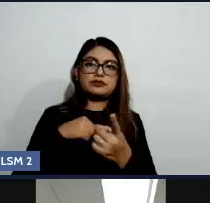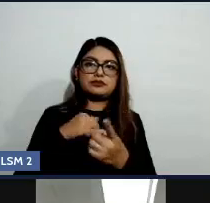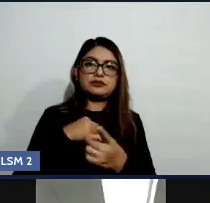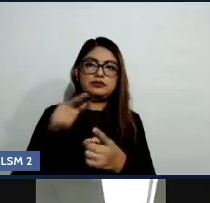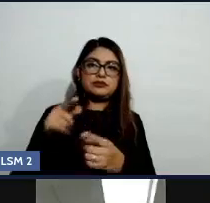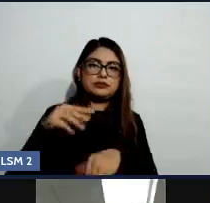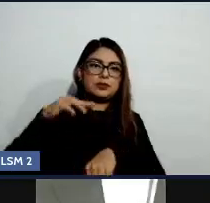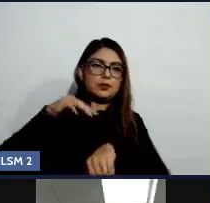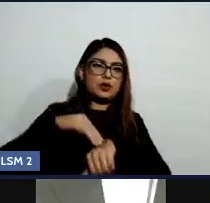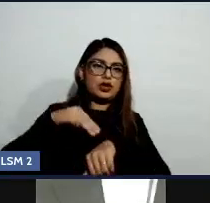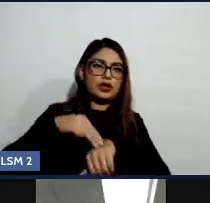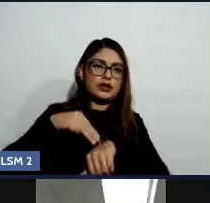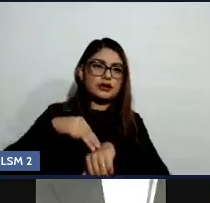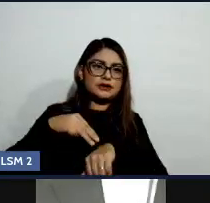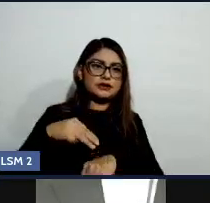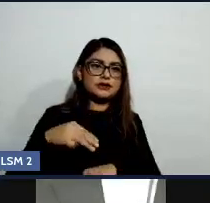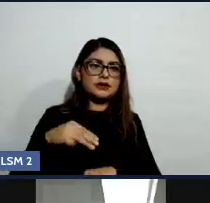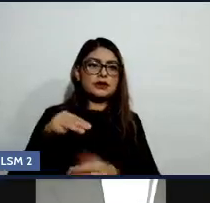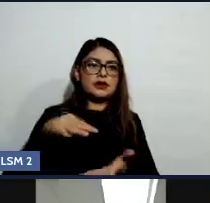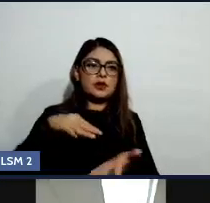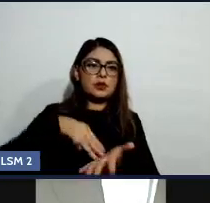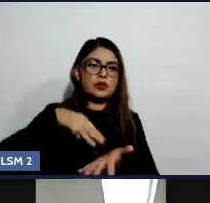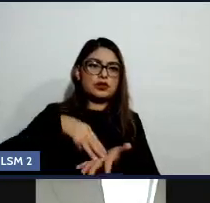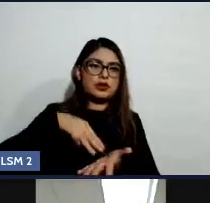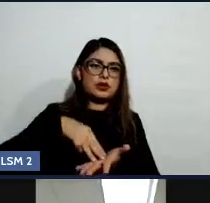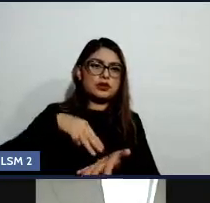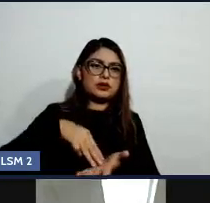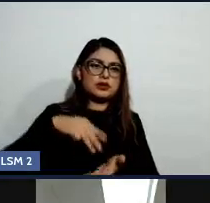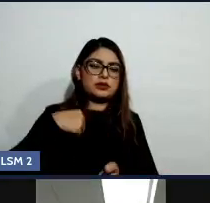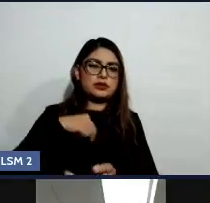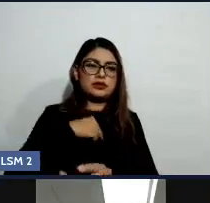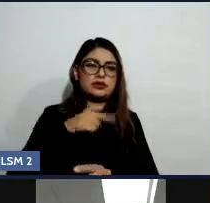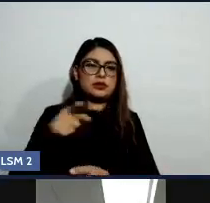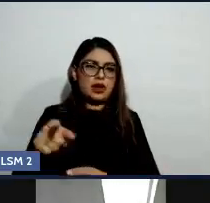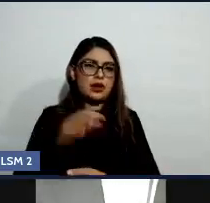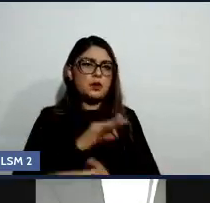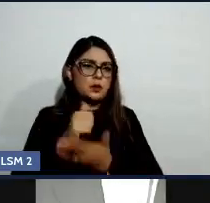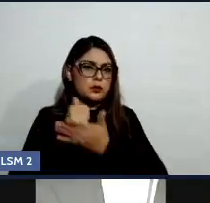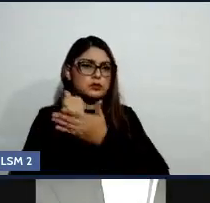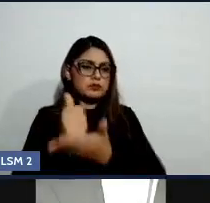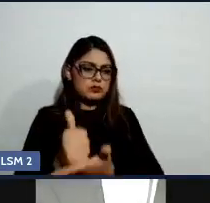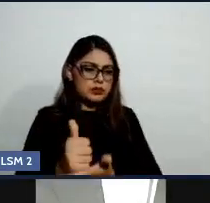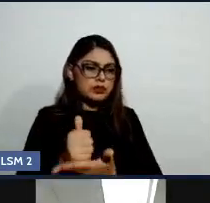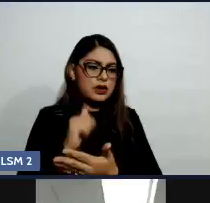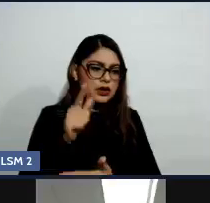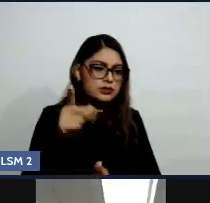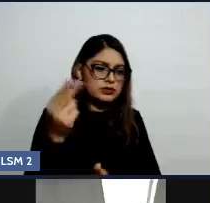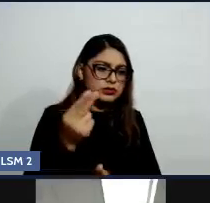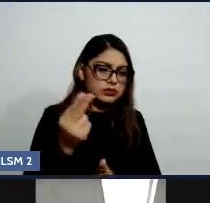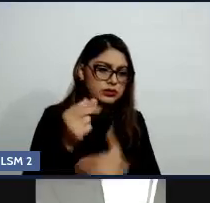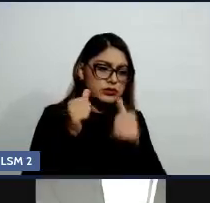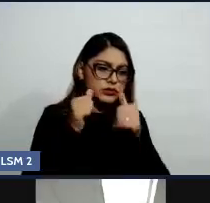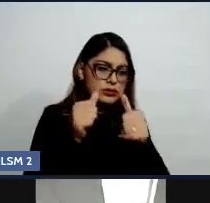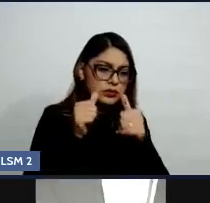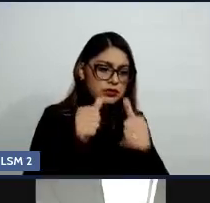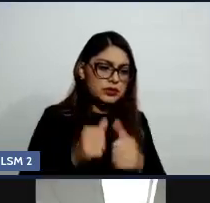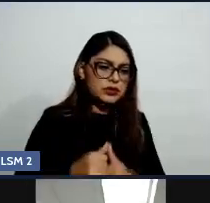cualquier duda o atención que requiera. Y la que sigue, por favor.